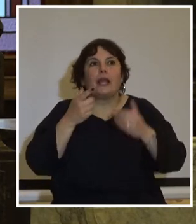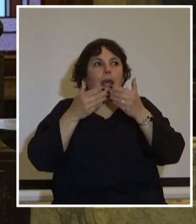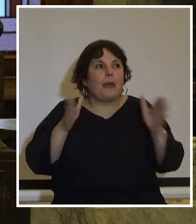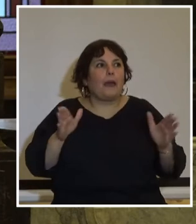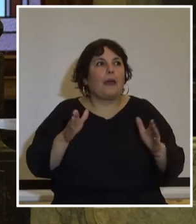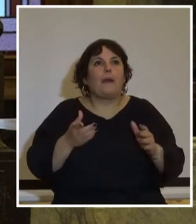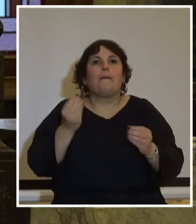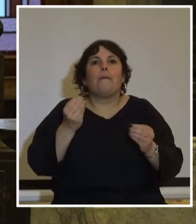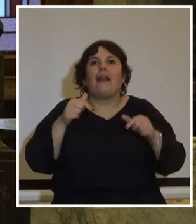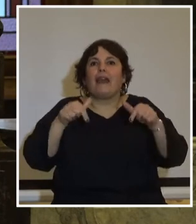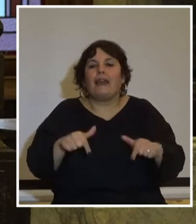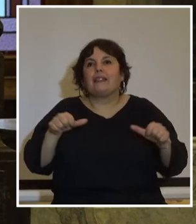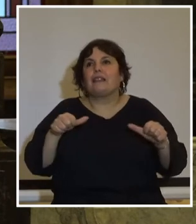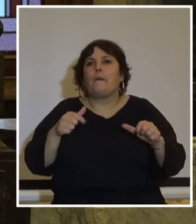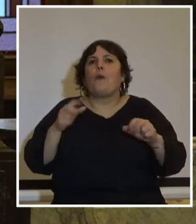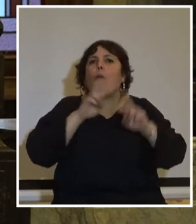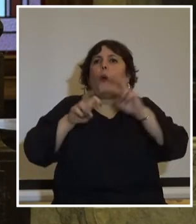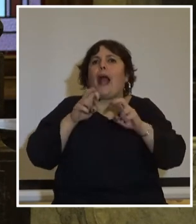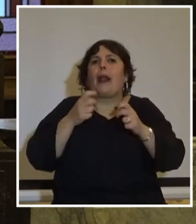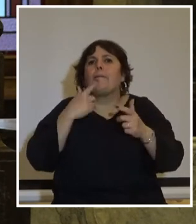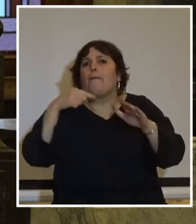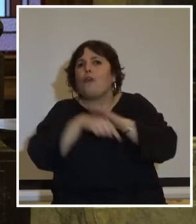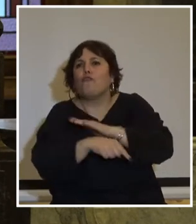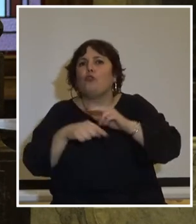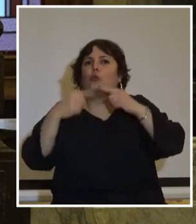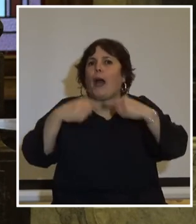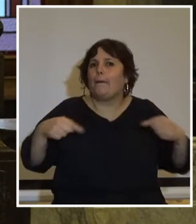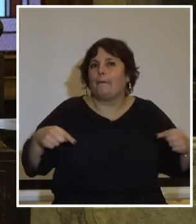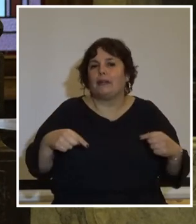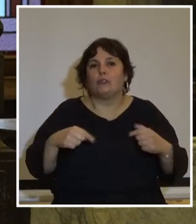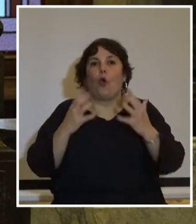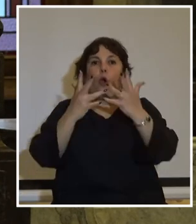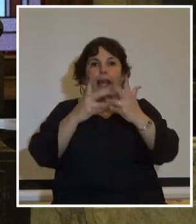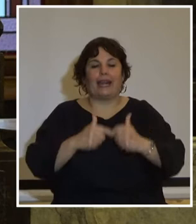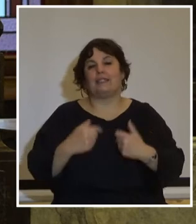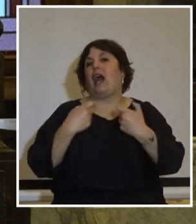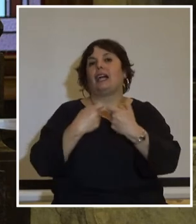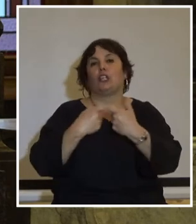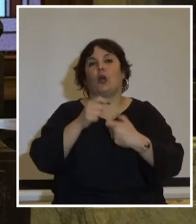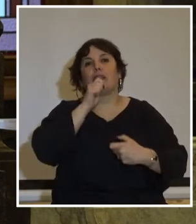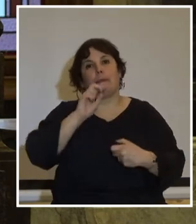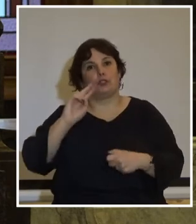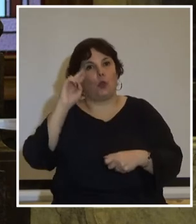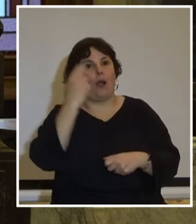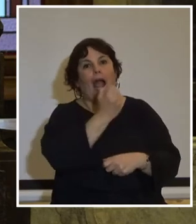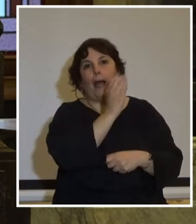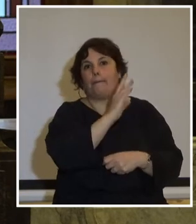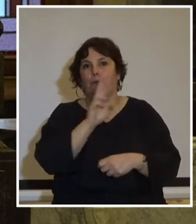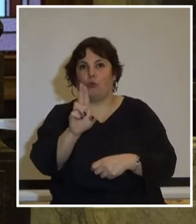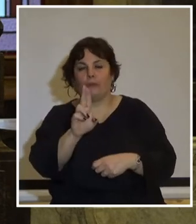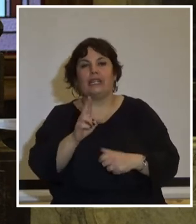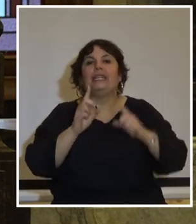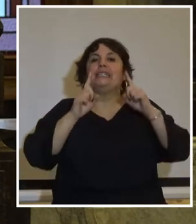más para esta actividad y profundizar sobre varios aspectos, organizada por la Asociación de la Prensa Uruguaya, APU,